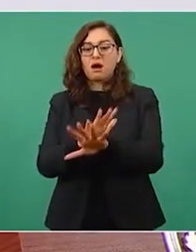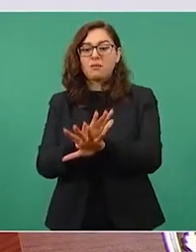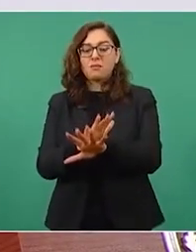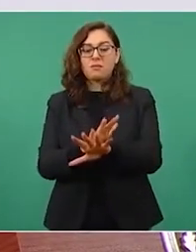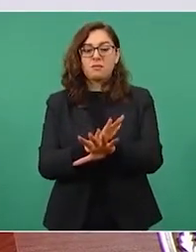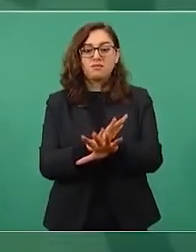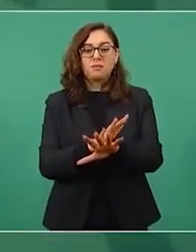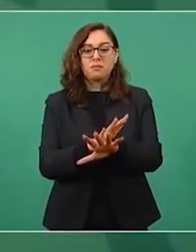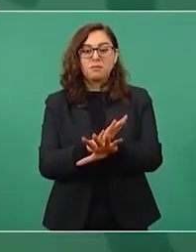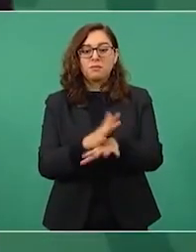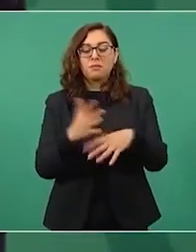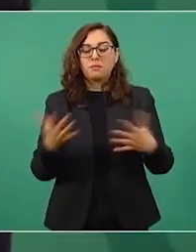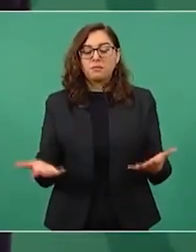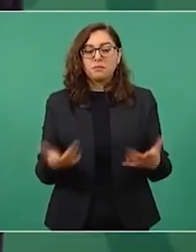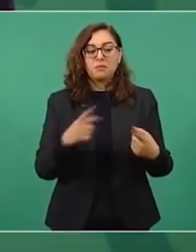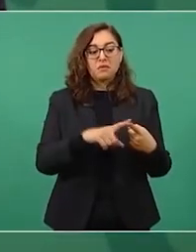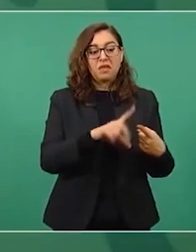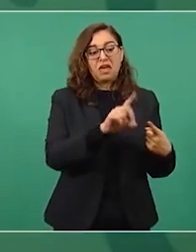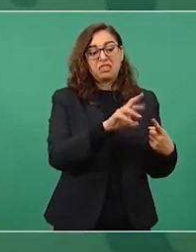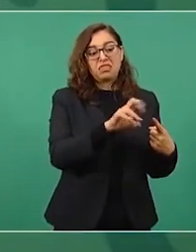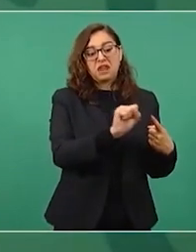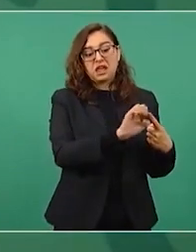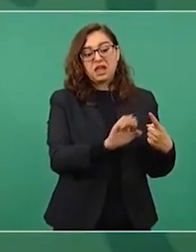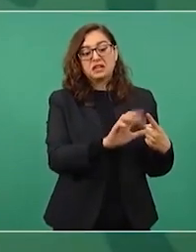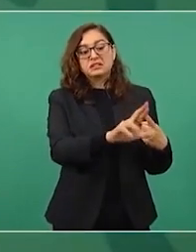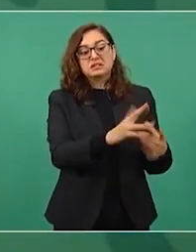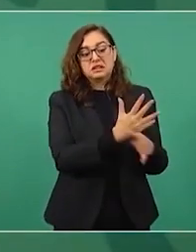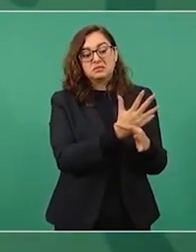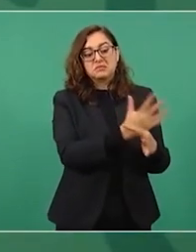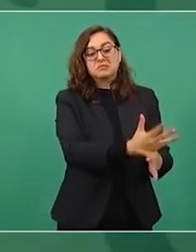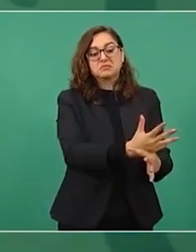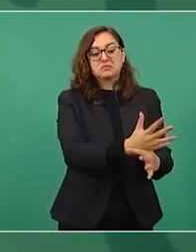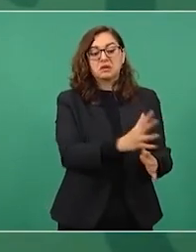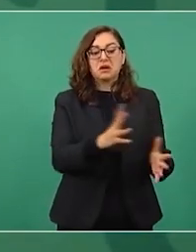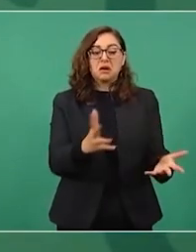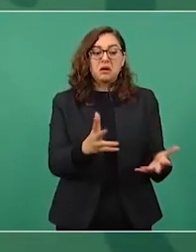el 68 o Díaz Ordaz